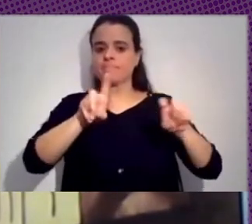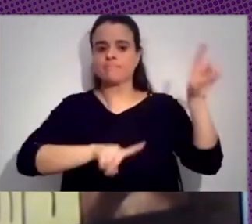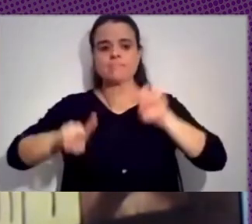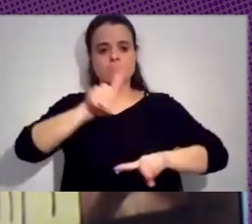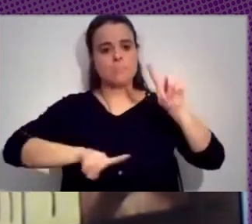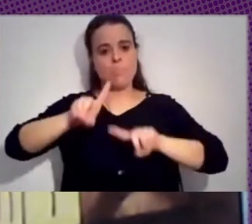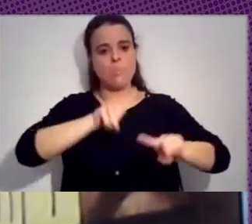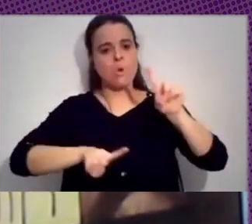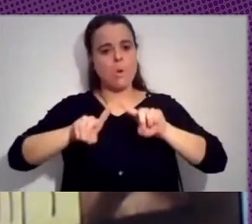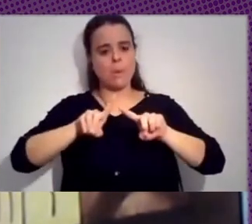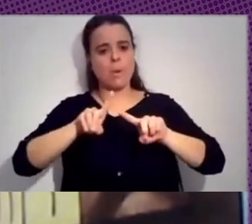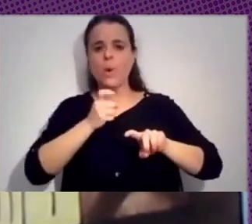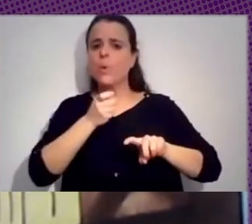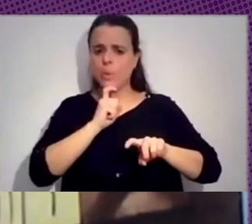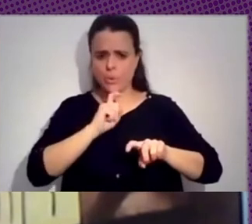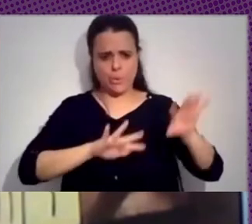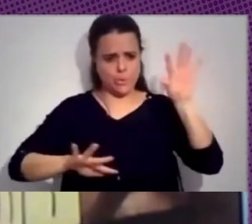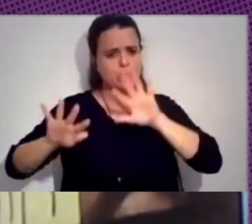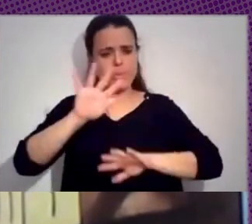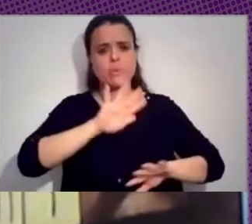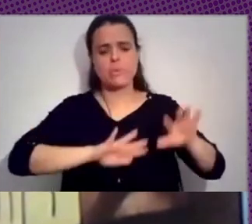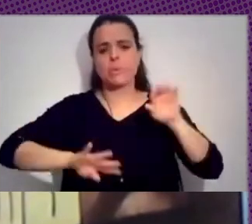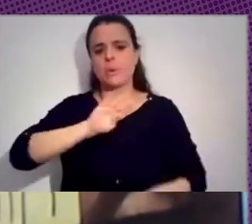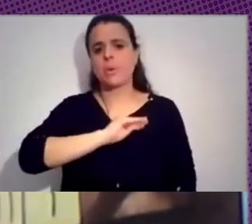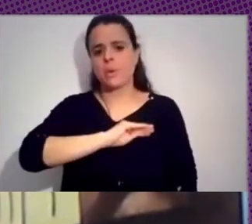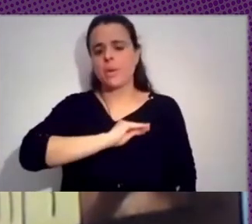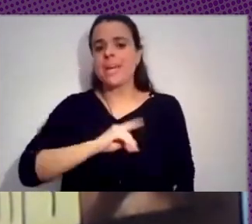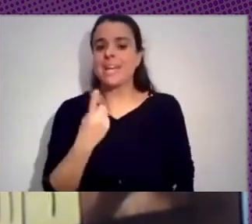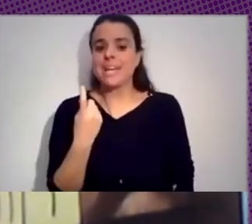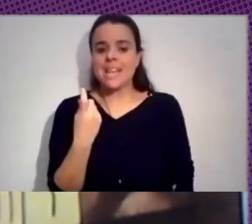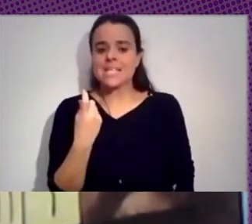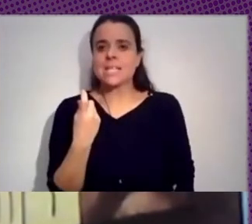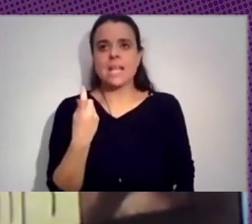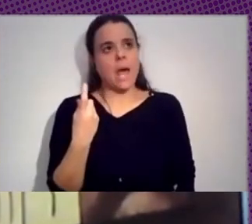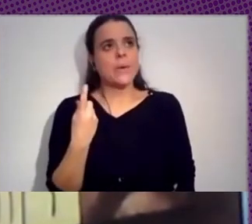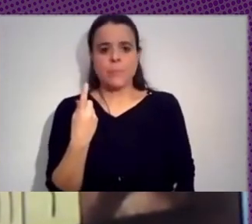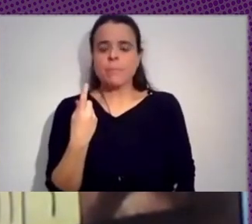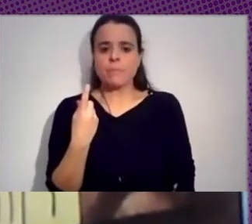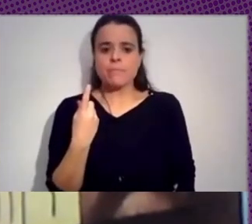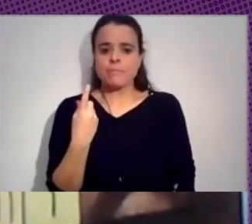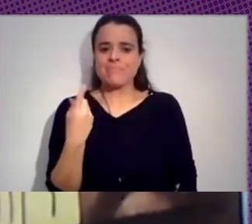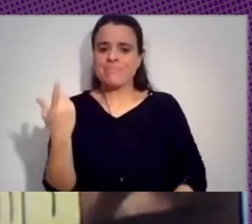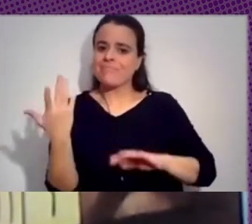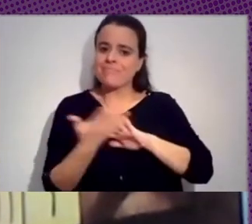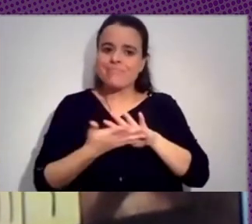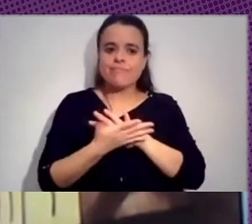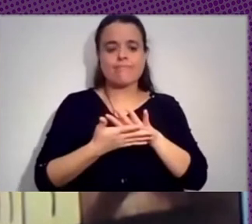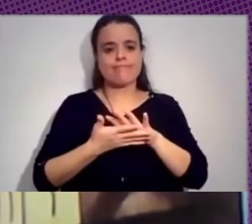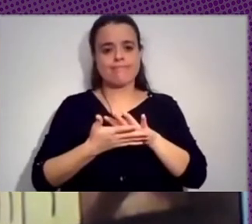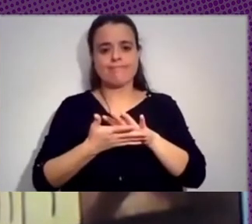suficientemente compleja como para que requiera un abordaje multidimensional